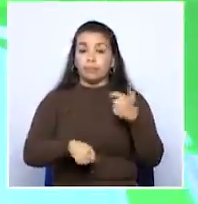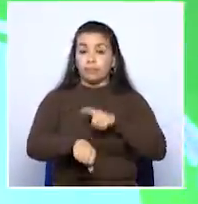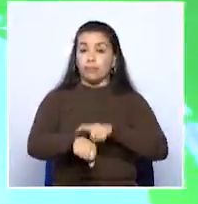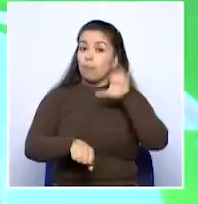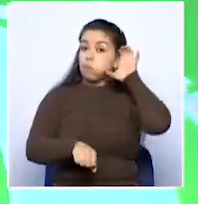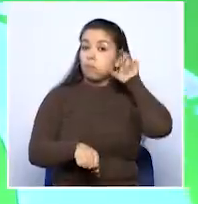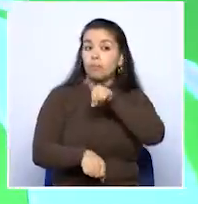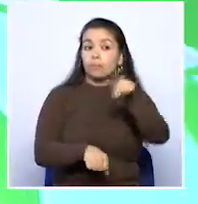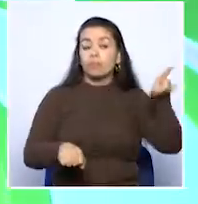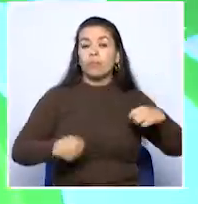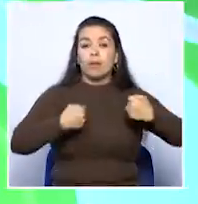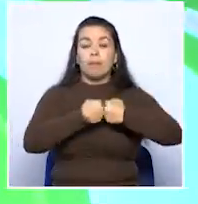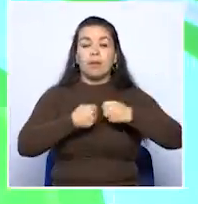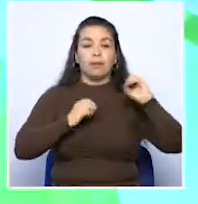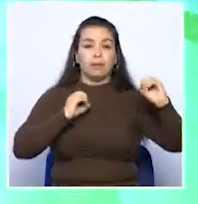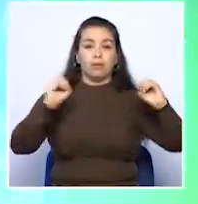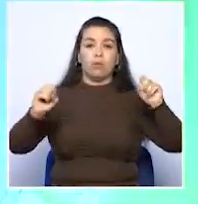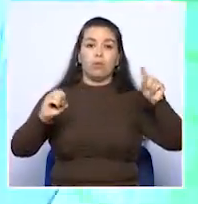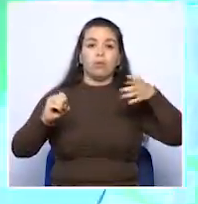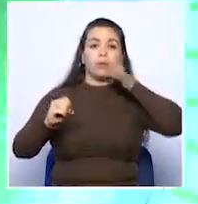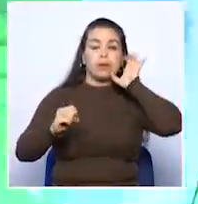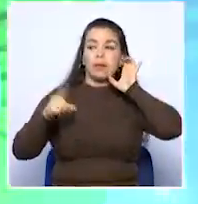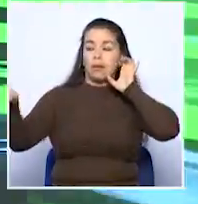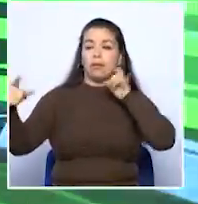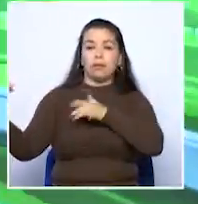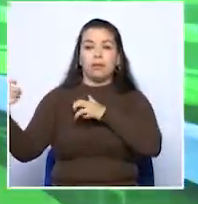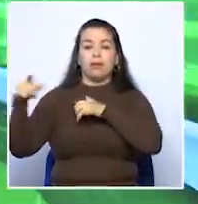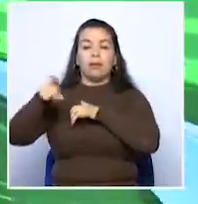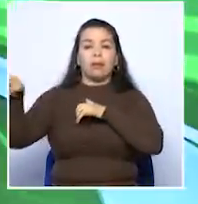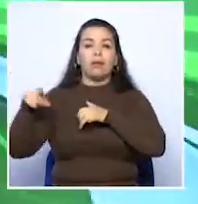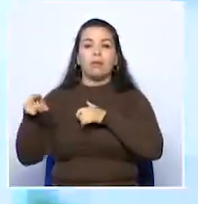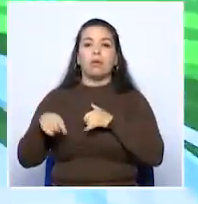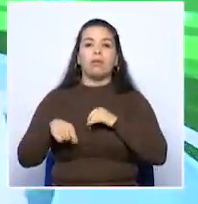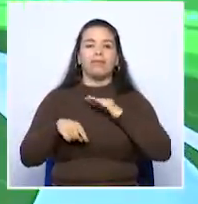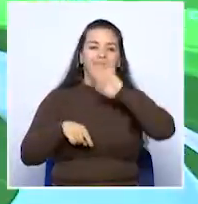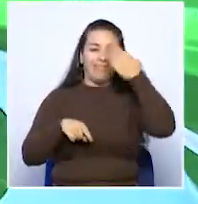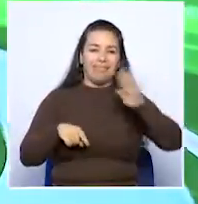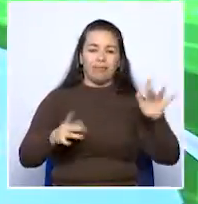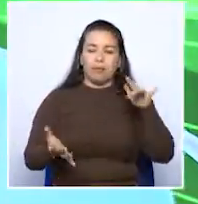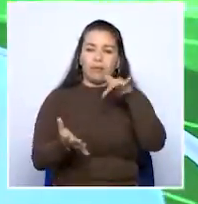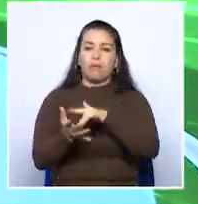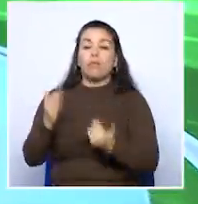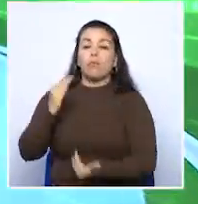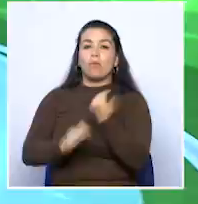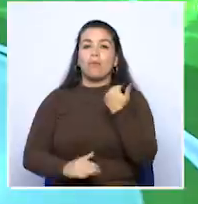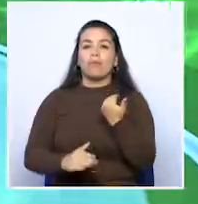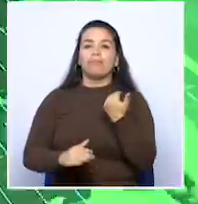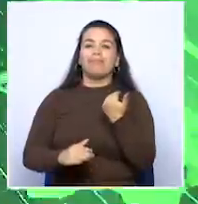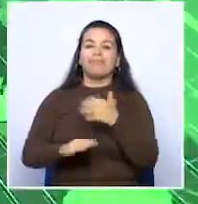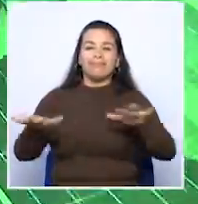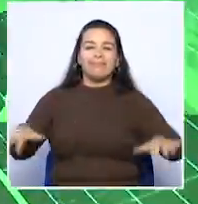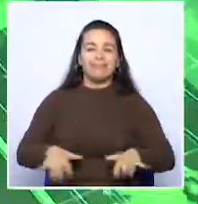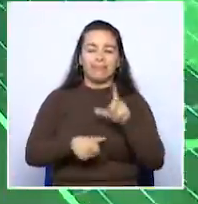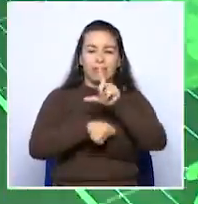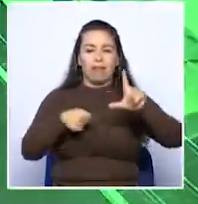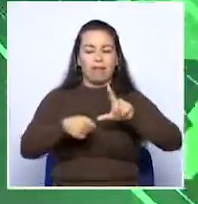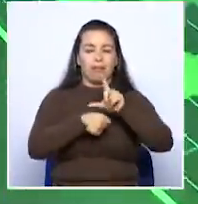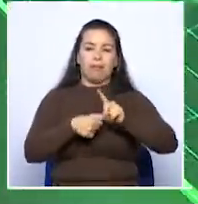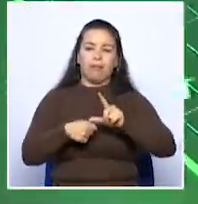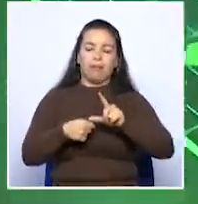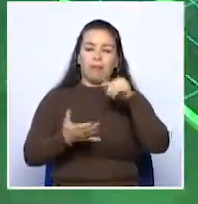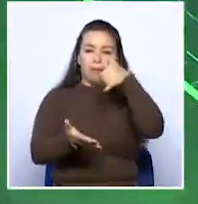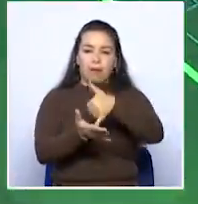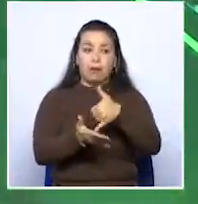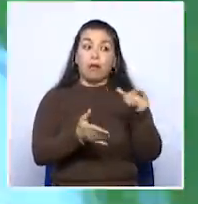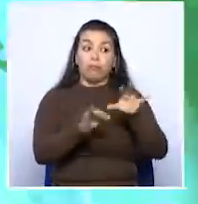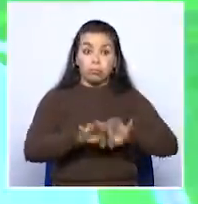el entretiempo, empate 0-0 de 11 calas ante Envigado en territorio enteoqueño en desarrollo de una nueva jornada de la Liga Águila. El resultado como tal